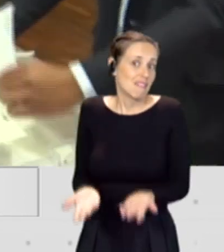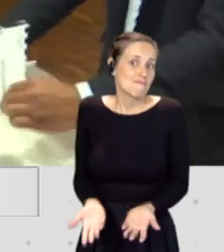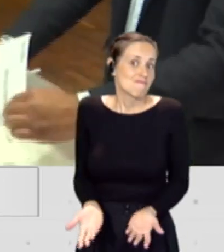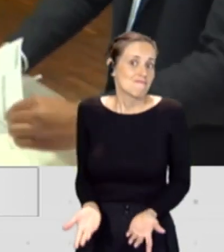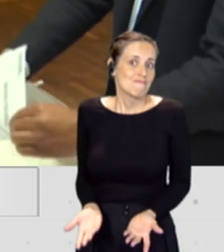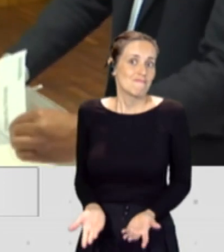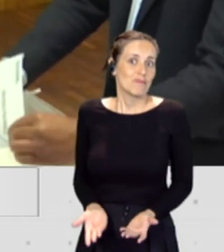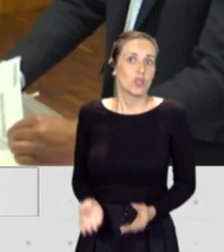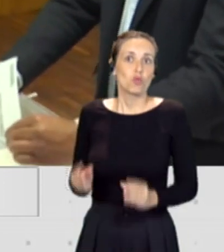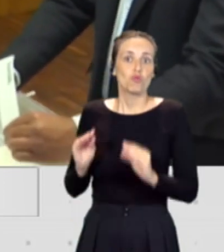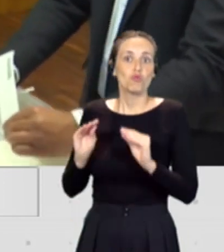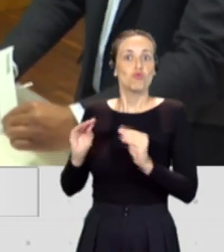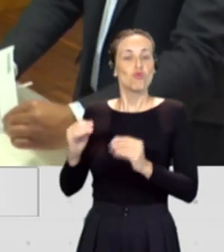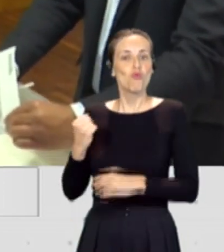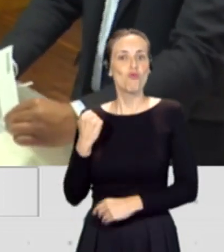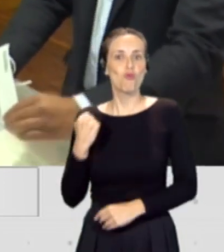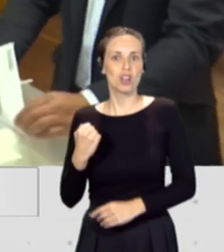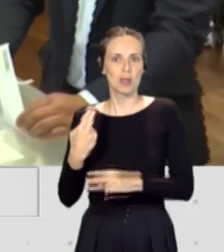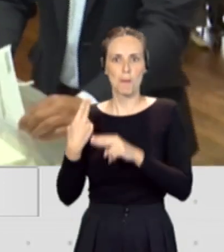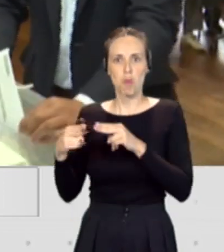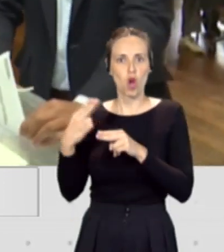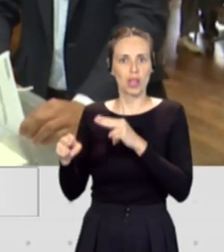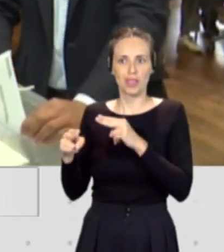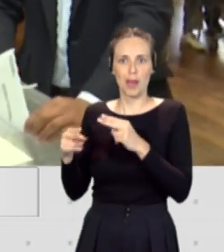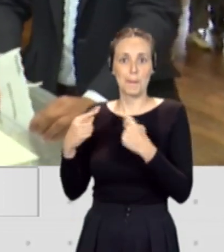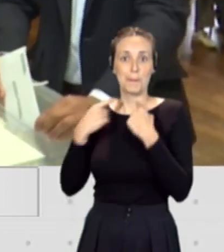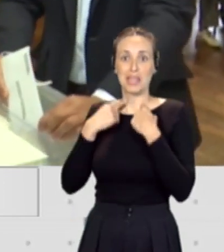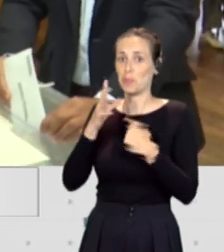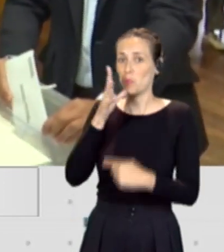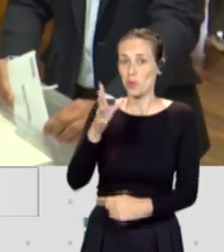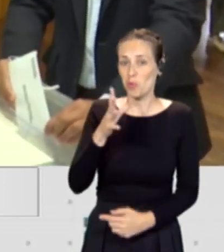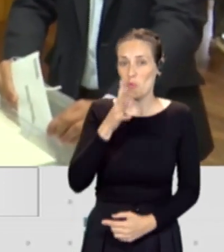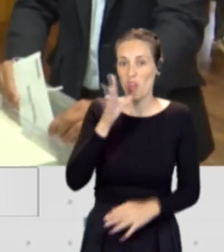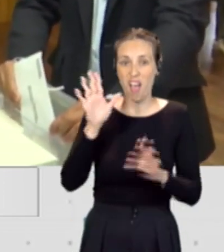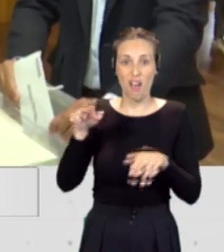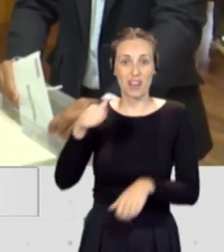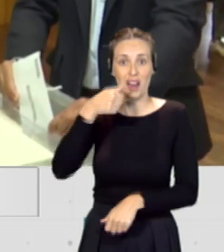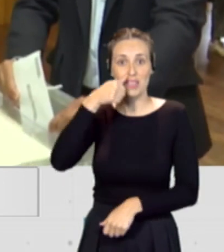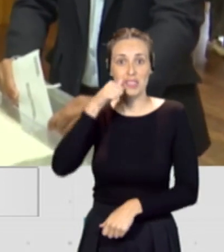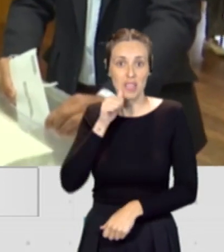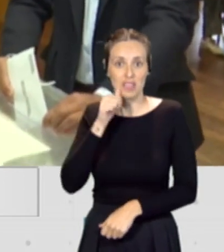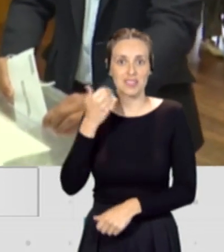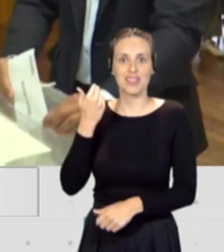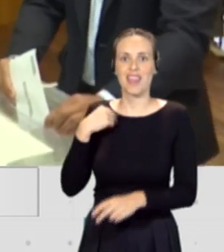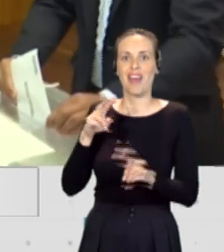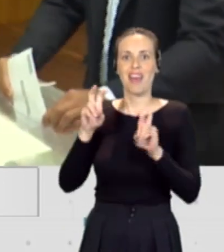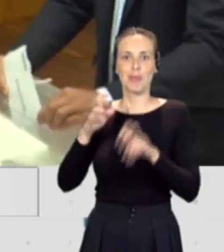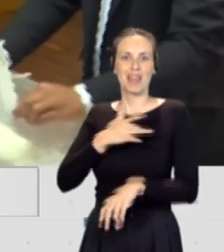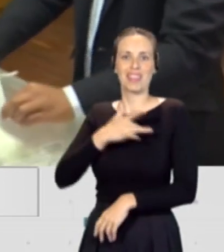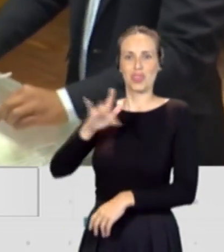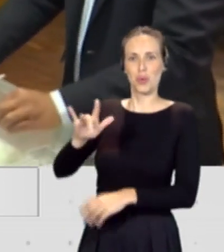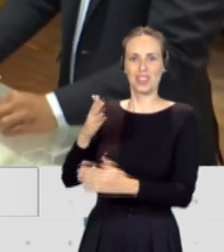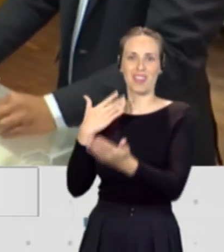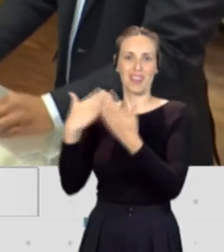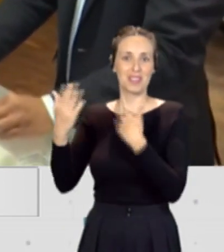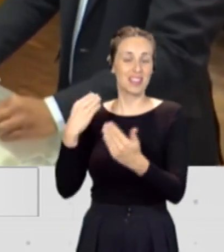capital político. ¿Por qué? Porque Pedro Sánchez, al final, ha negociado todo el tema de indultos, el tema de